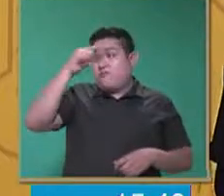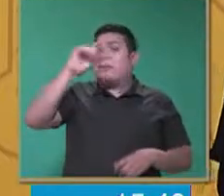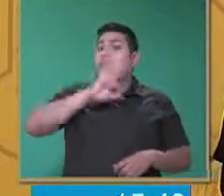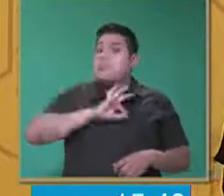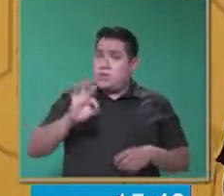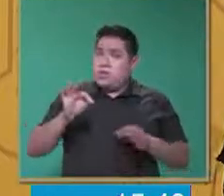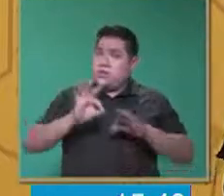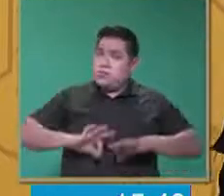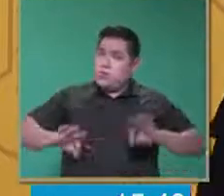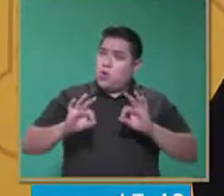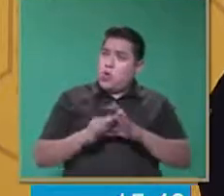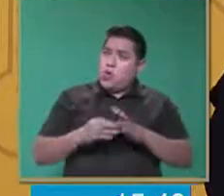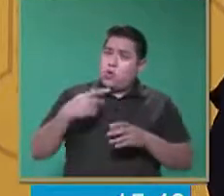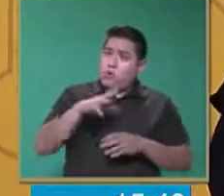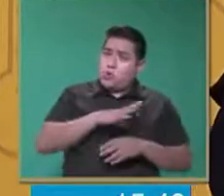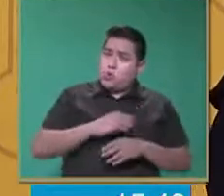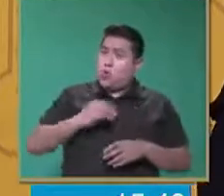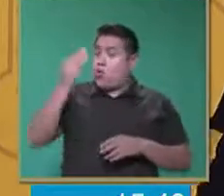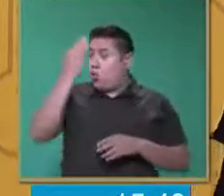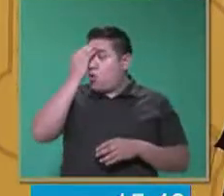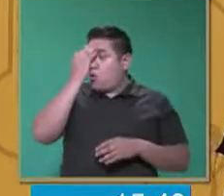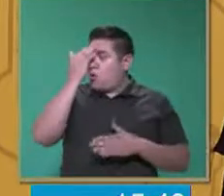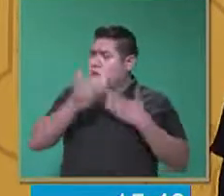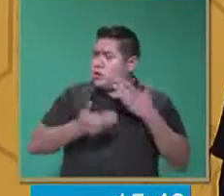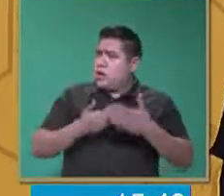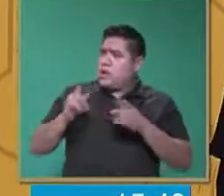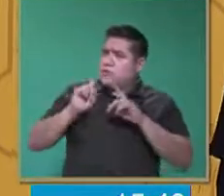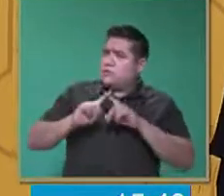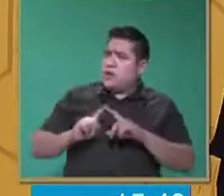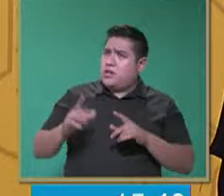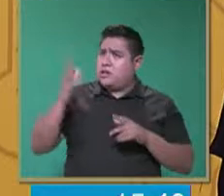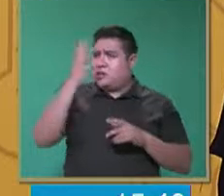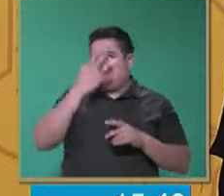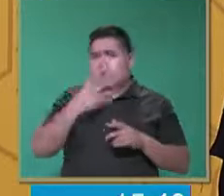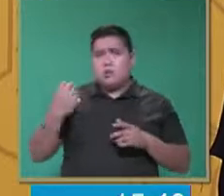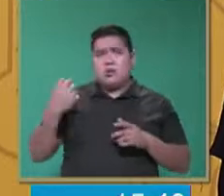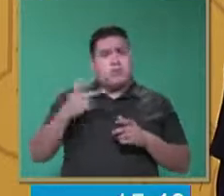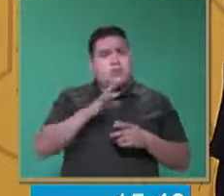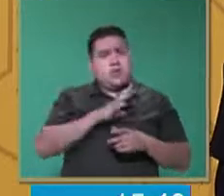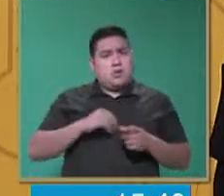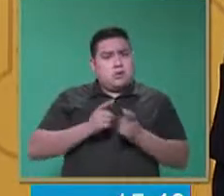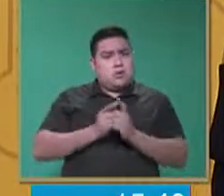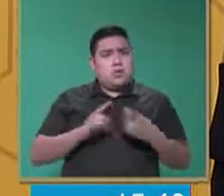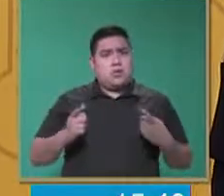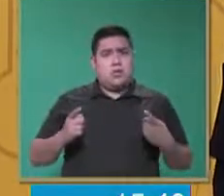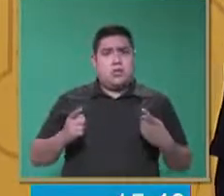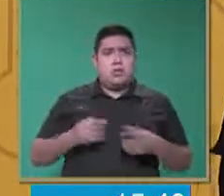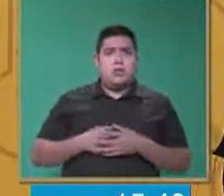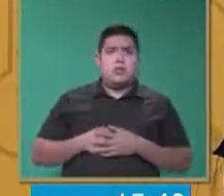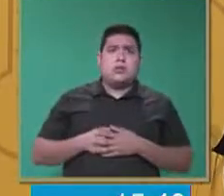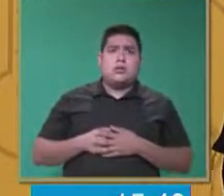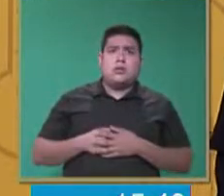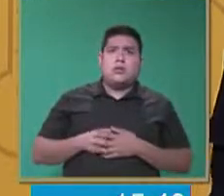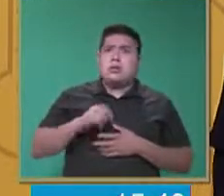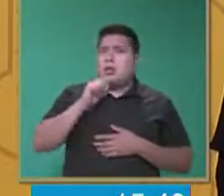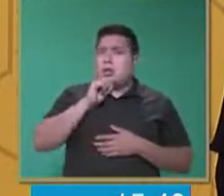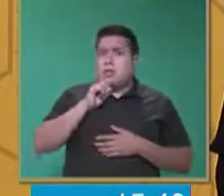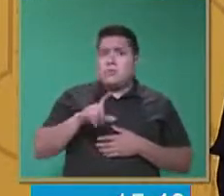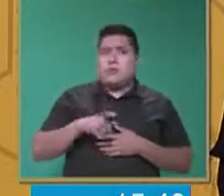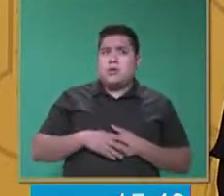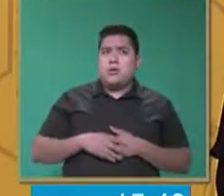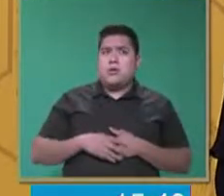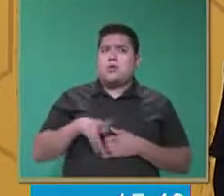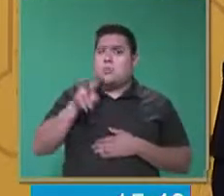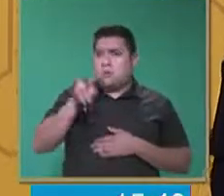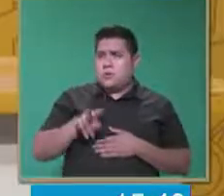viendo nosotros, que son las habilidades que está desarrollando y que tenemos, además, que desarrollar, maestra. Es